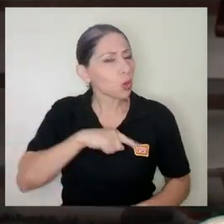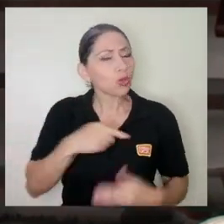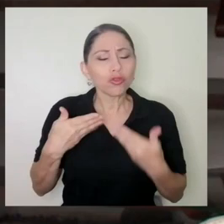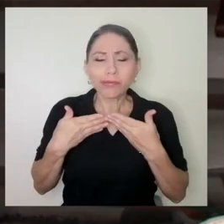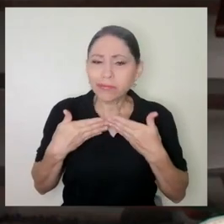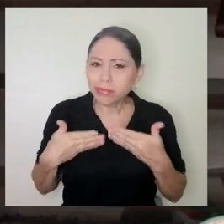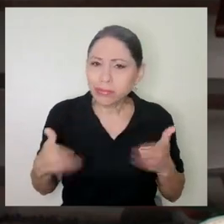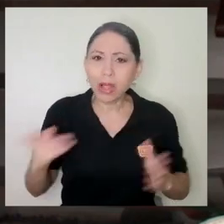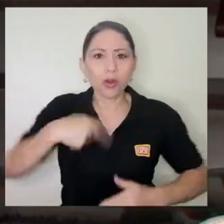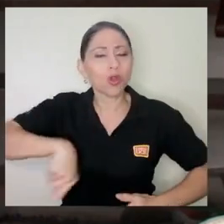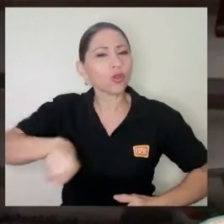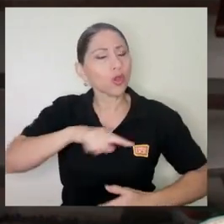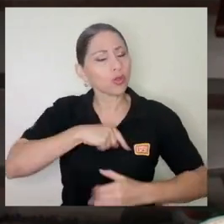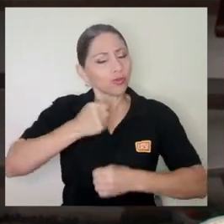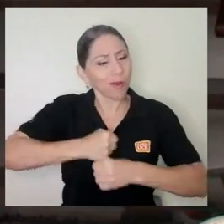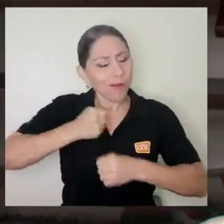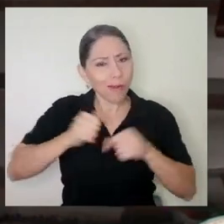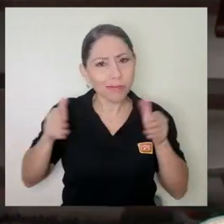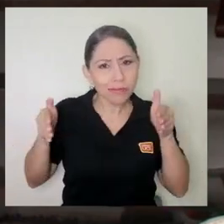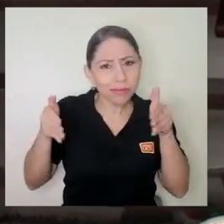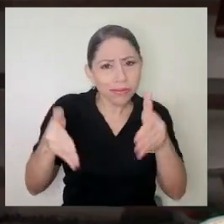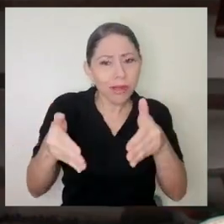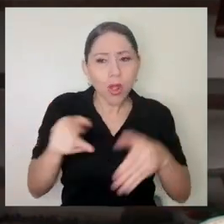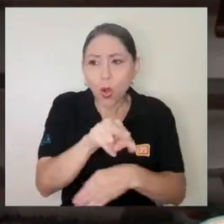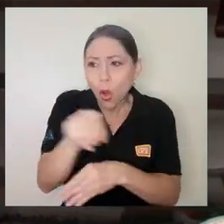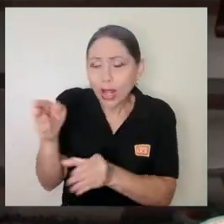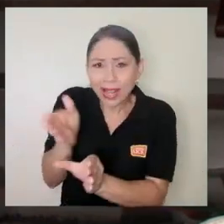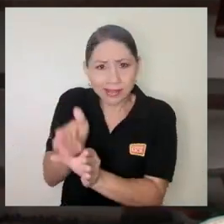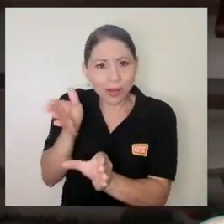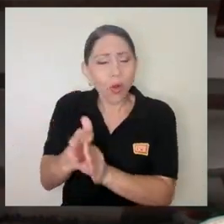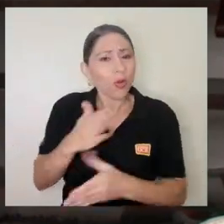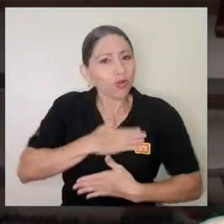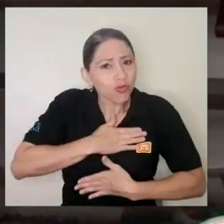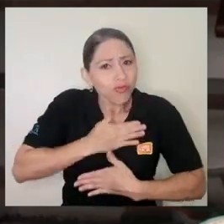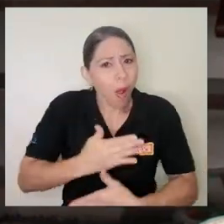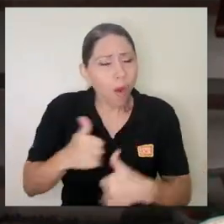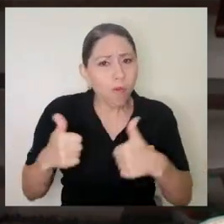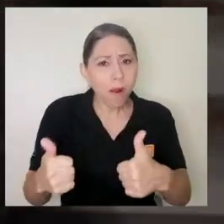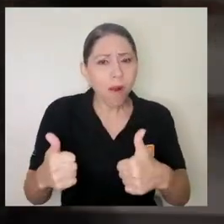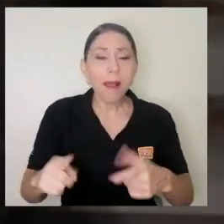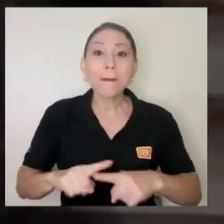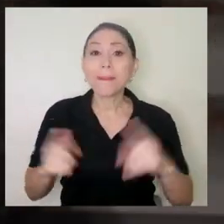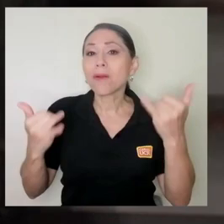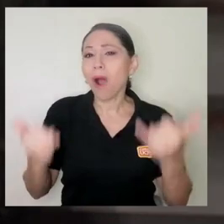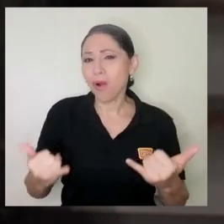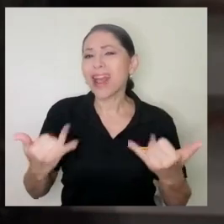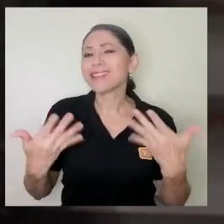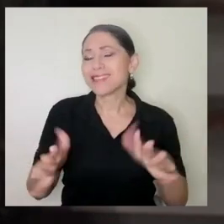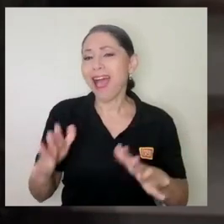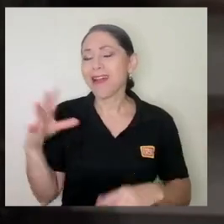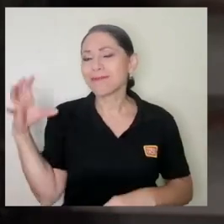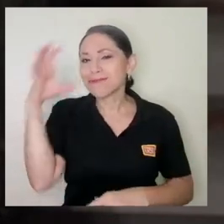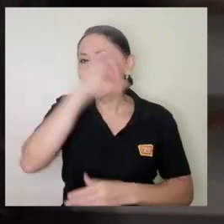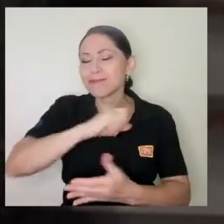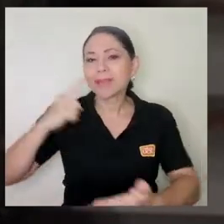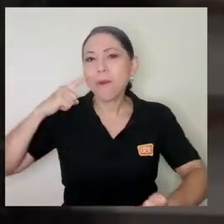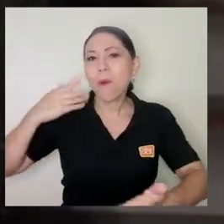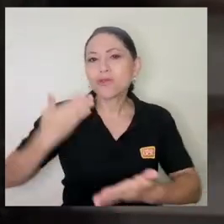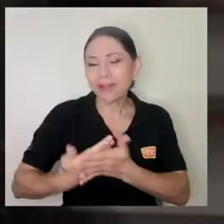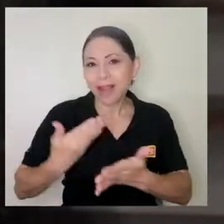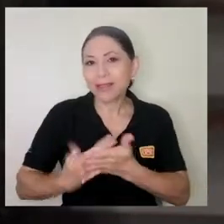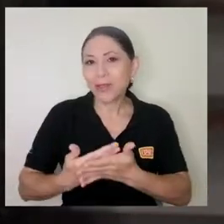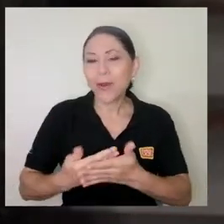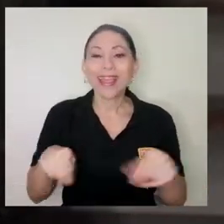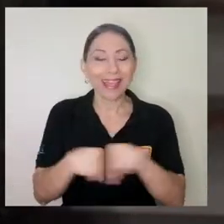disposición por supuesto que nuestros colegas que están ahí en el despacho están con la mejor disposición pero lo que está demostrando también en las